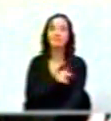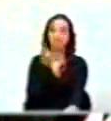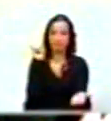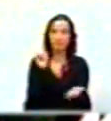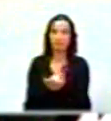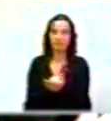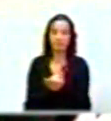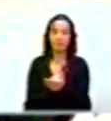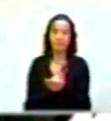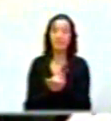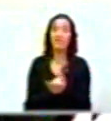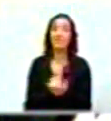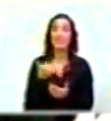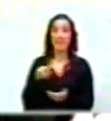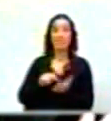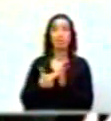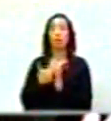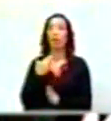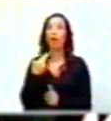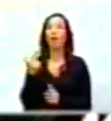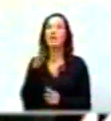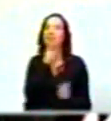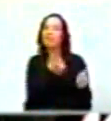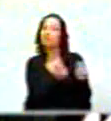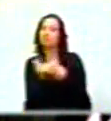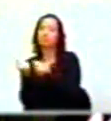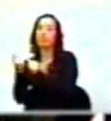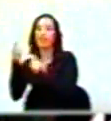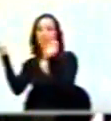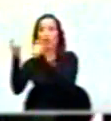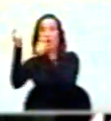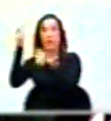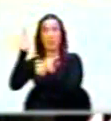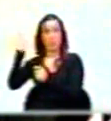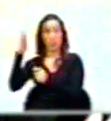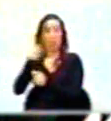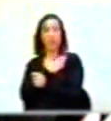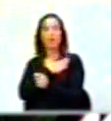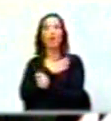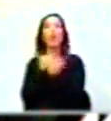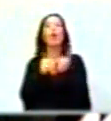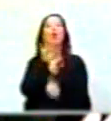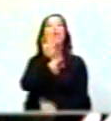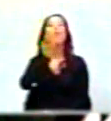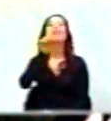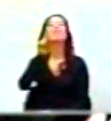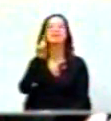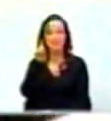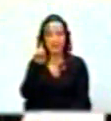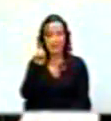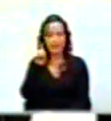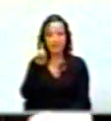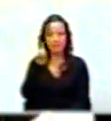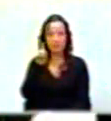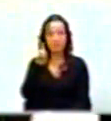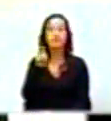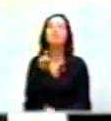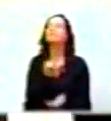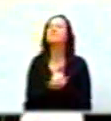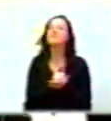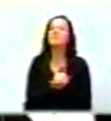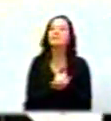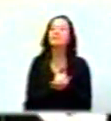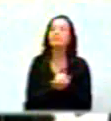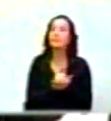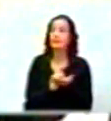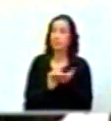aportantes ya no son 45 los aportantes a la campaña de Uribe, sino que son 46. Y esto significa que